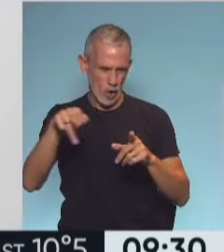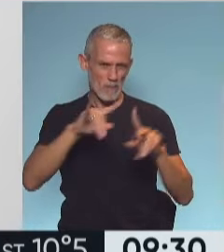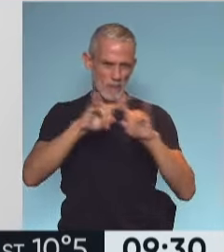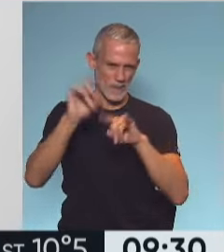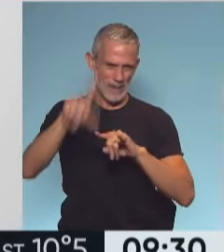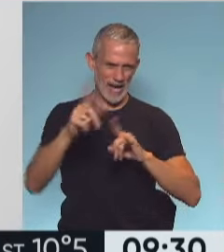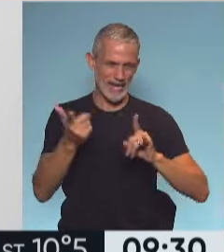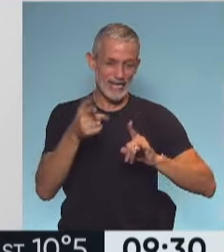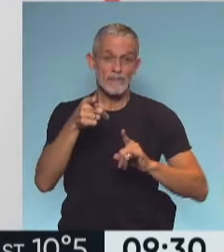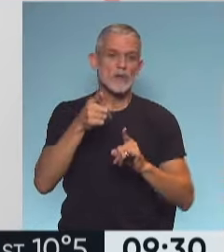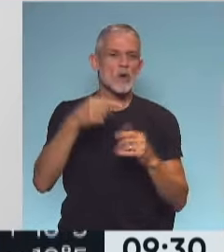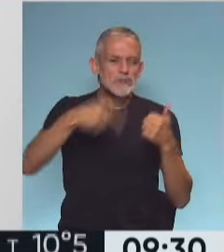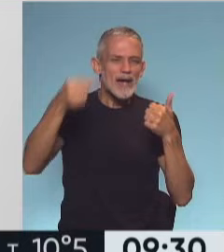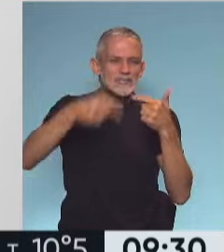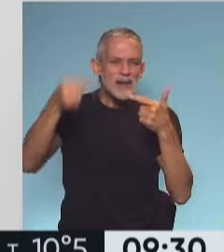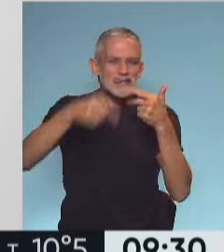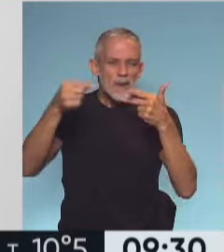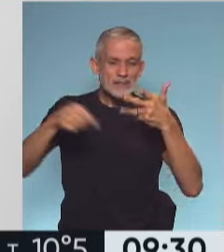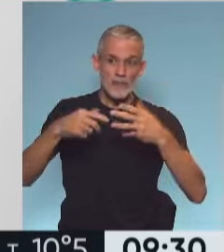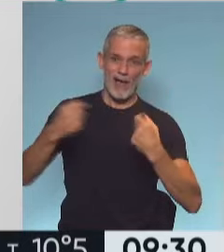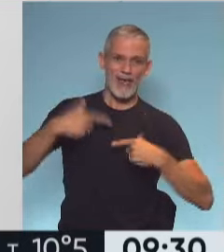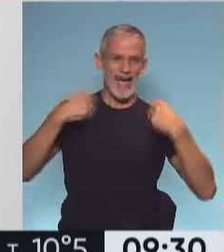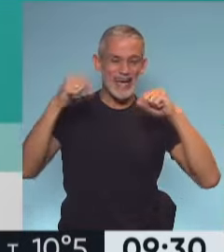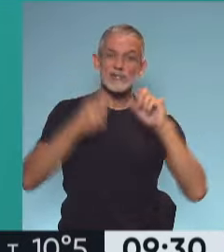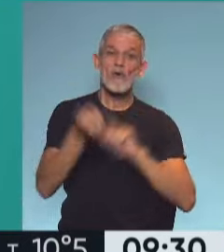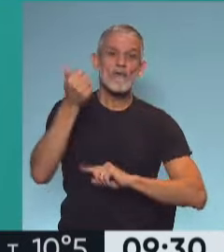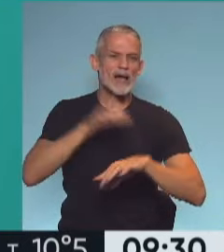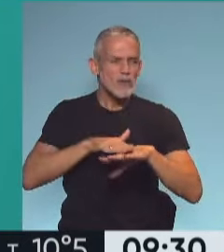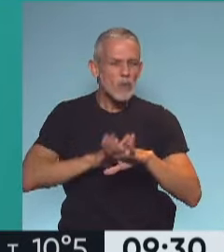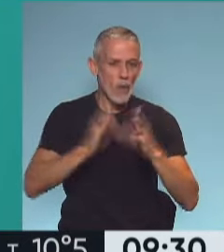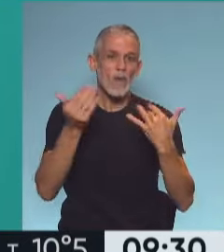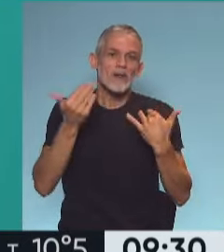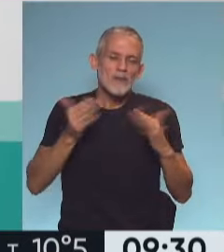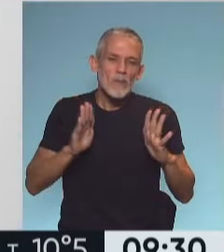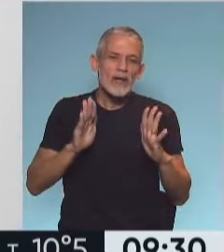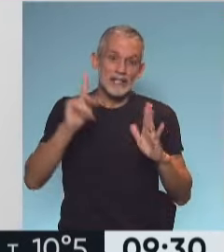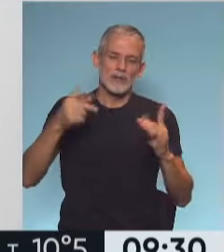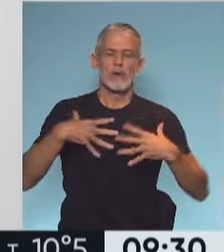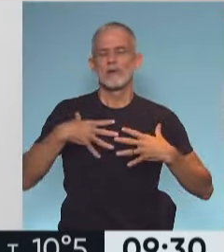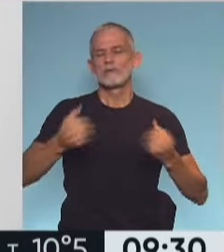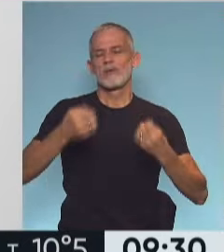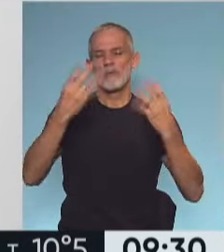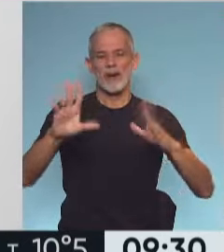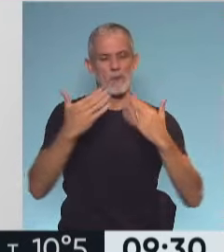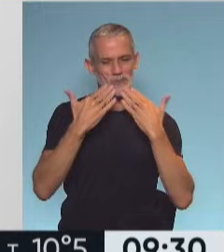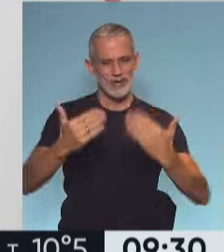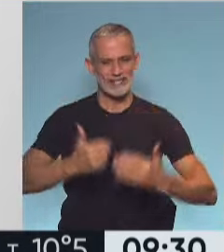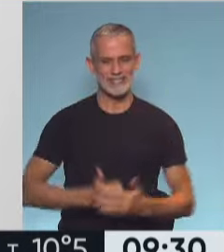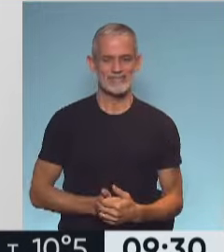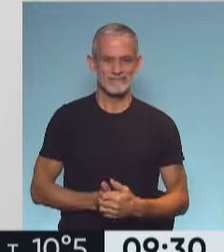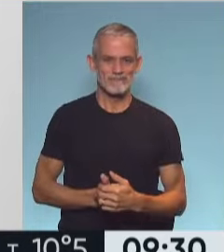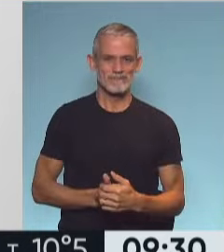siempre cada semana nos aportás estos ejercicios fáciles sencillos aplicables y sobre todo saludables querido muchas gracias